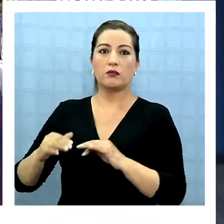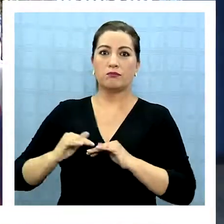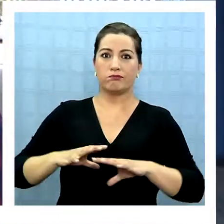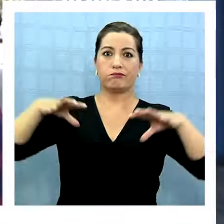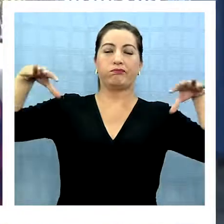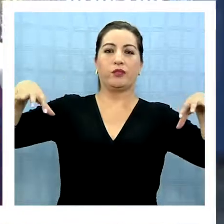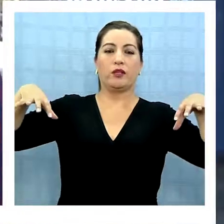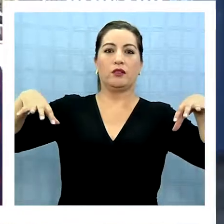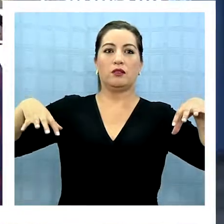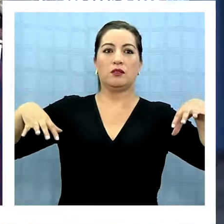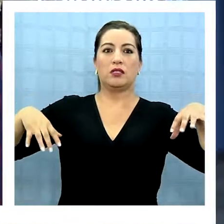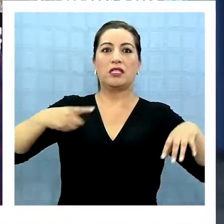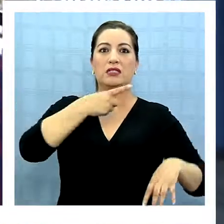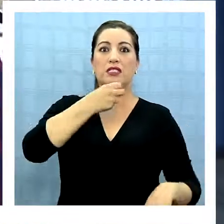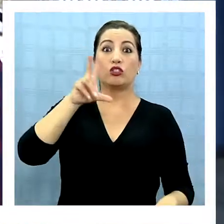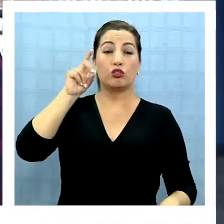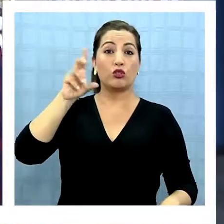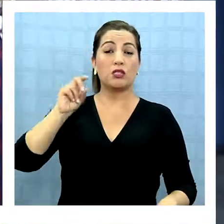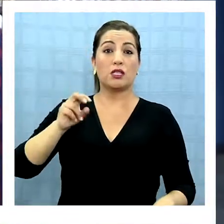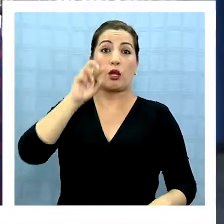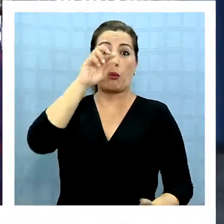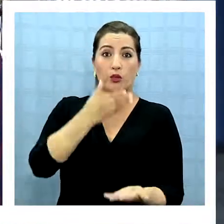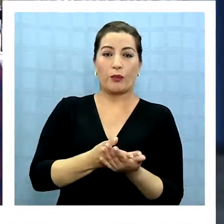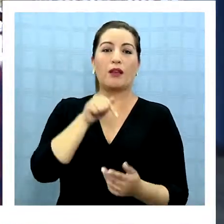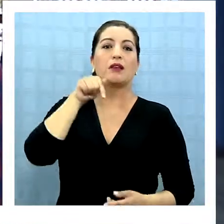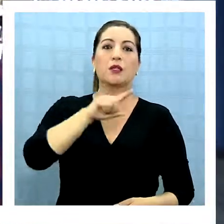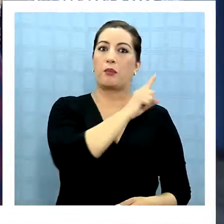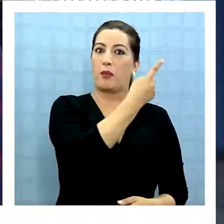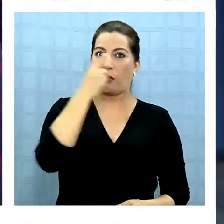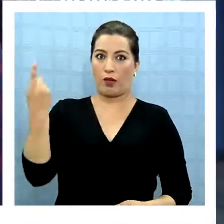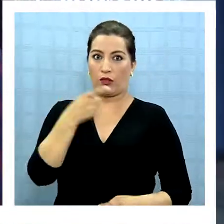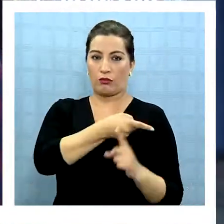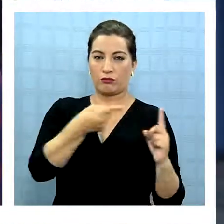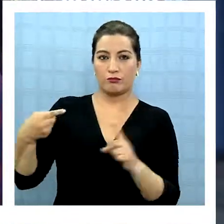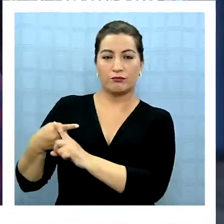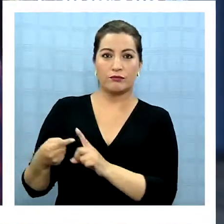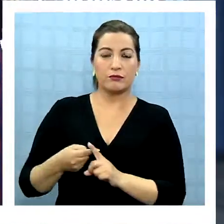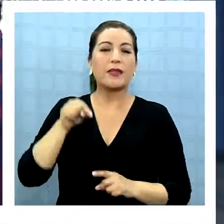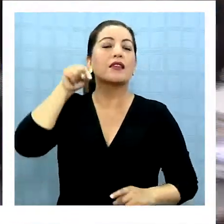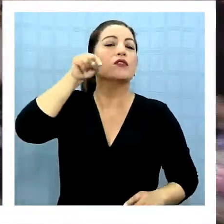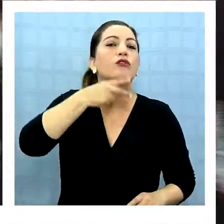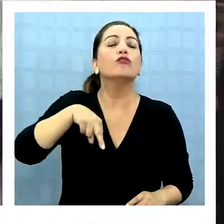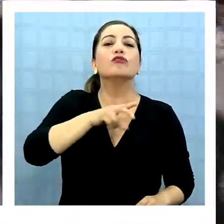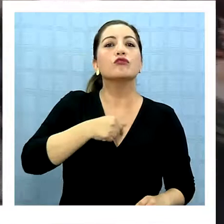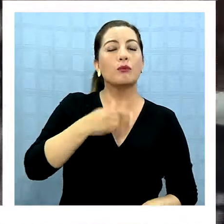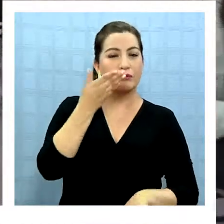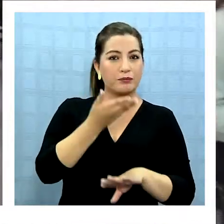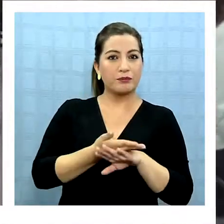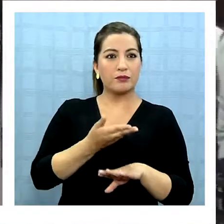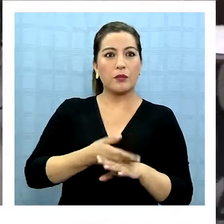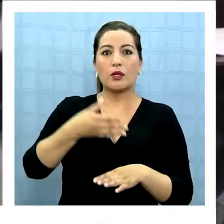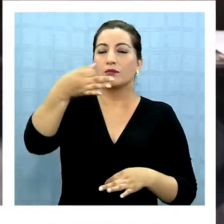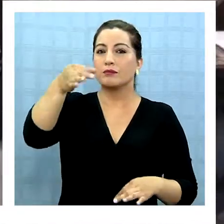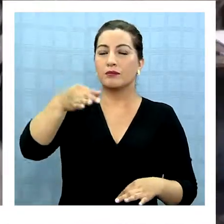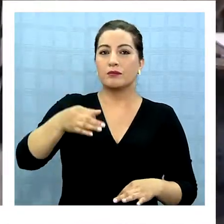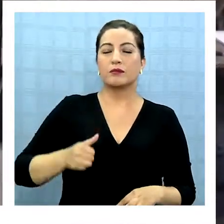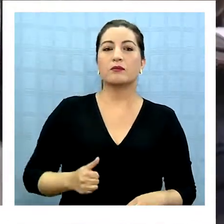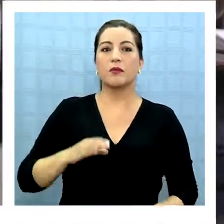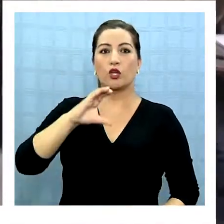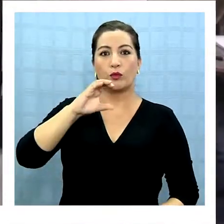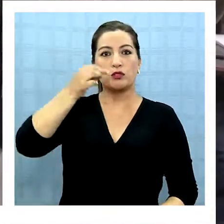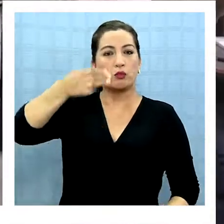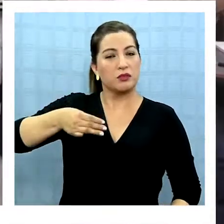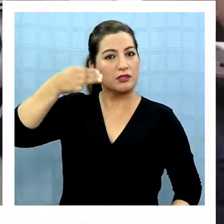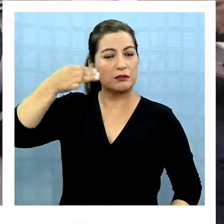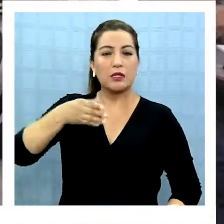superados por la demanda que alcanza cerca de 180 postulaciones para este nivel, primero medio. Por tanto, estamos en la solicitud con nuestro sostenedor, que es la